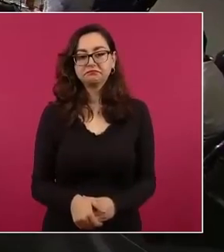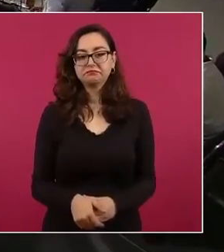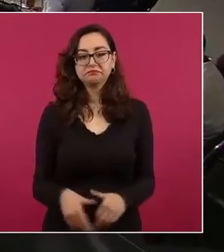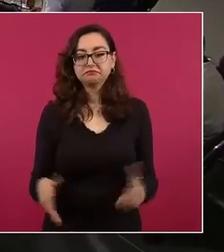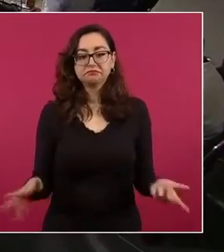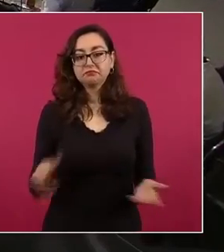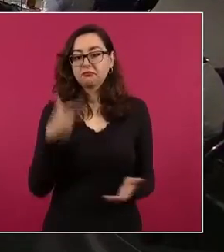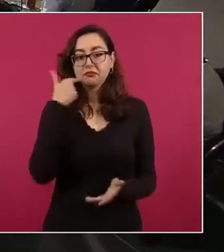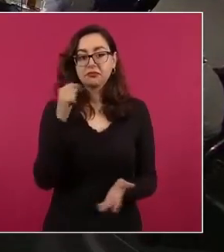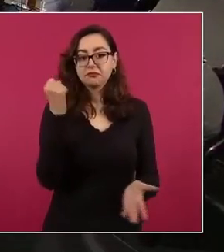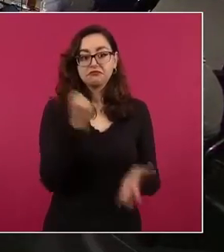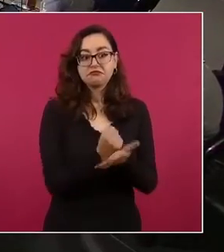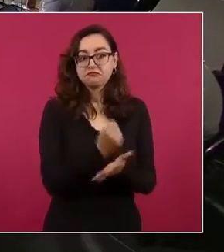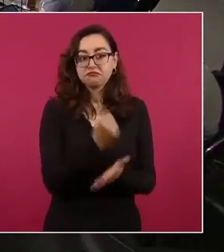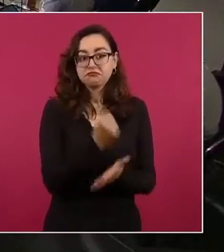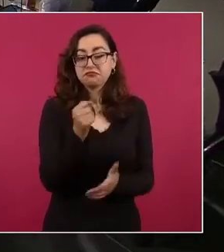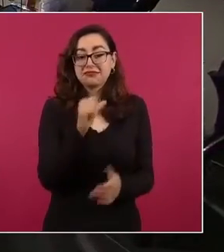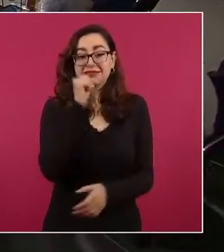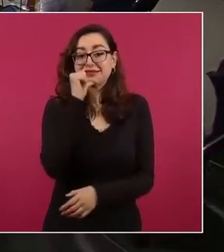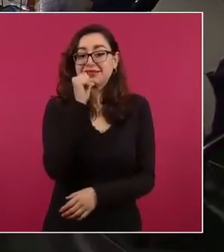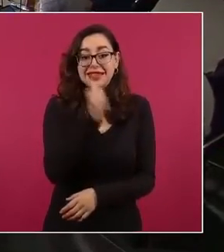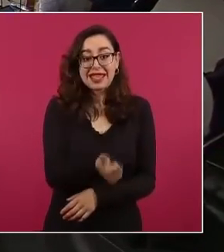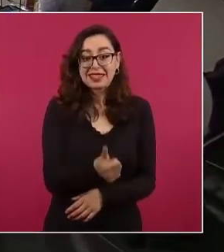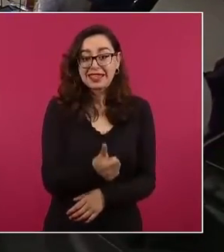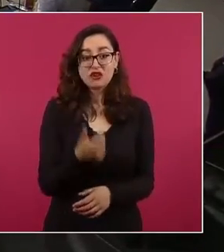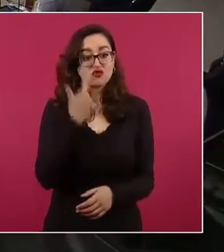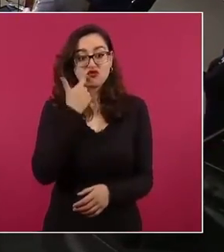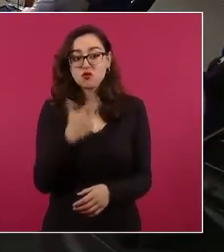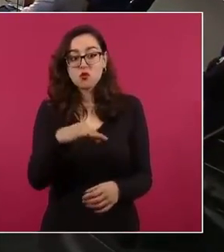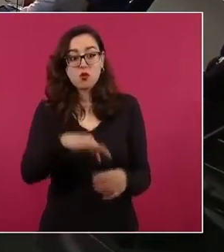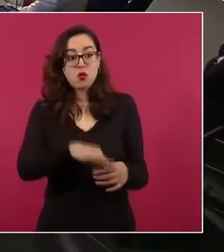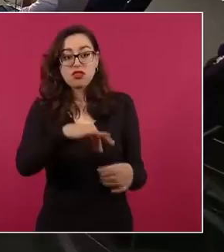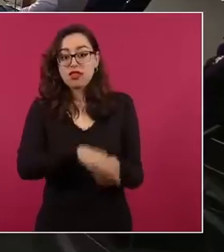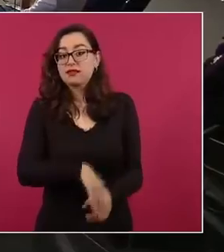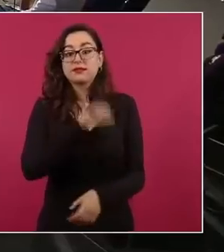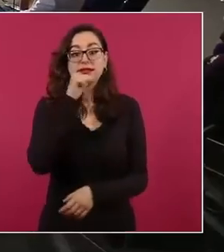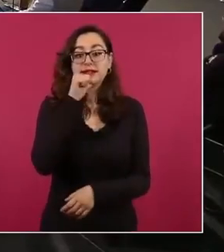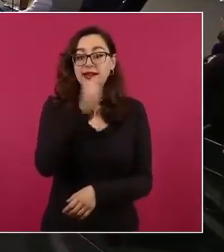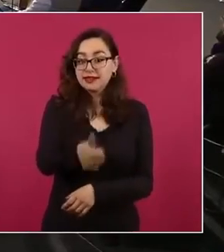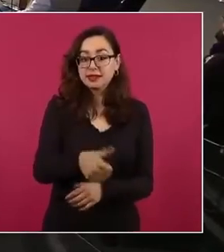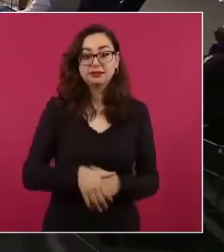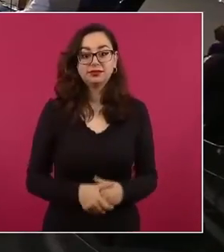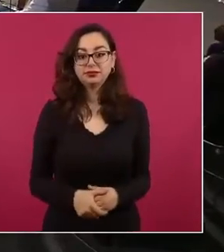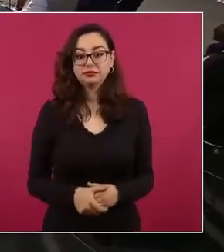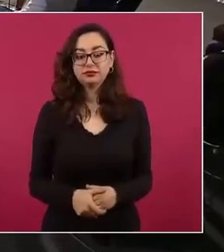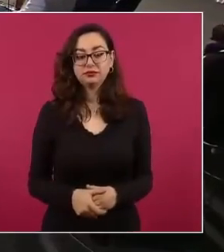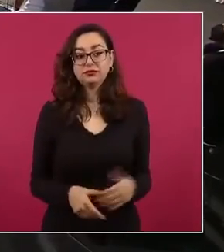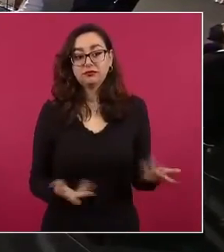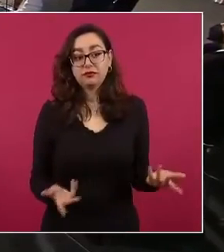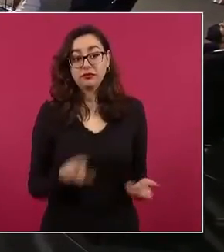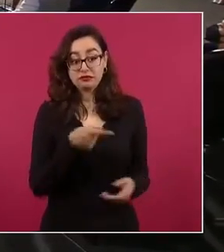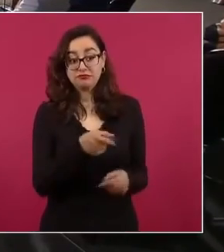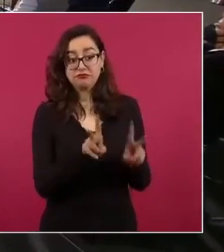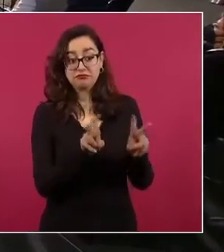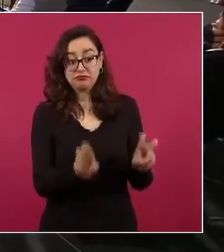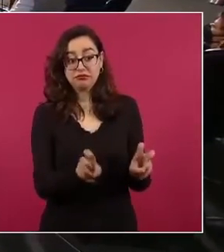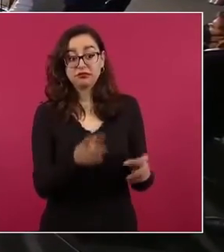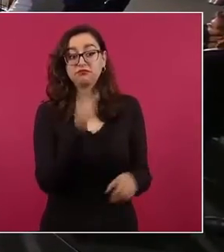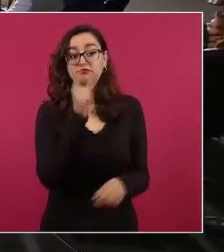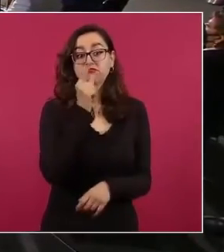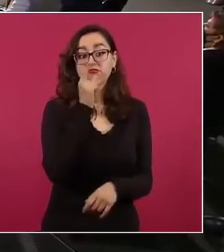todavía de mayor beneficio para el pueblo.